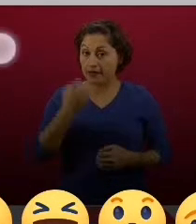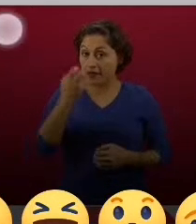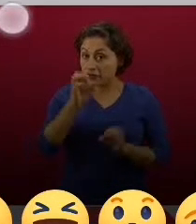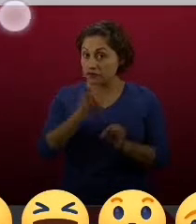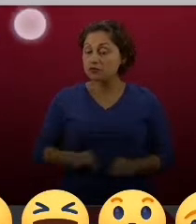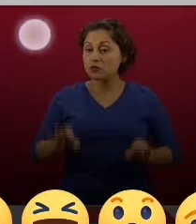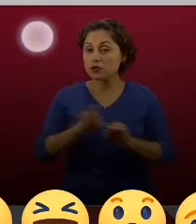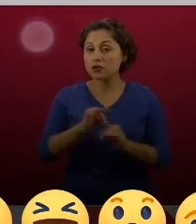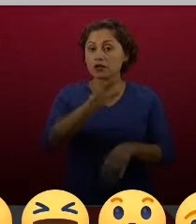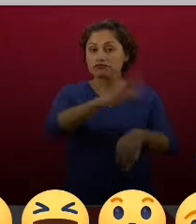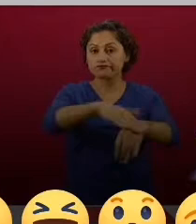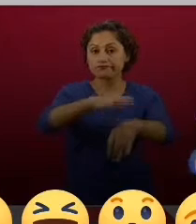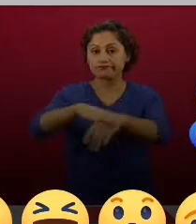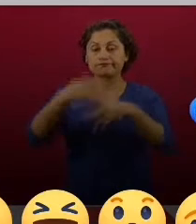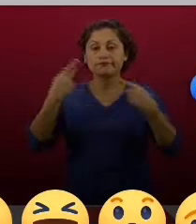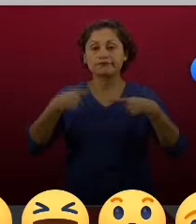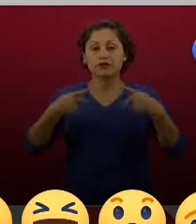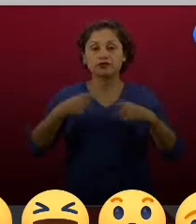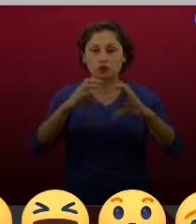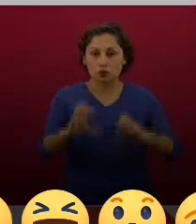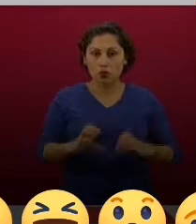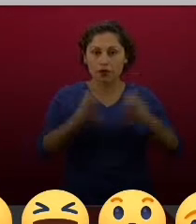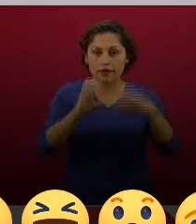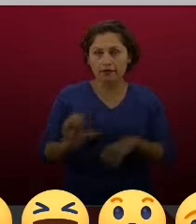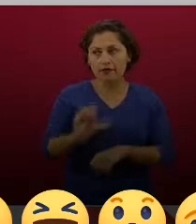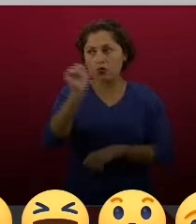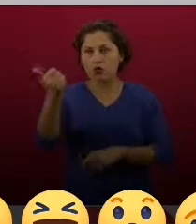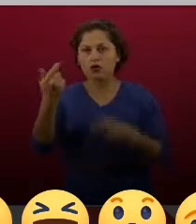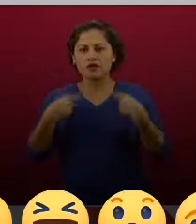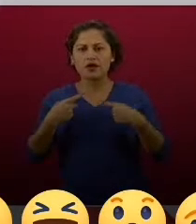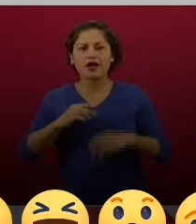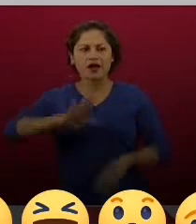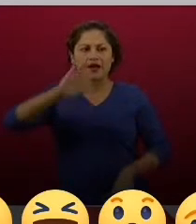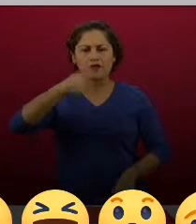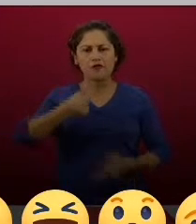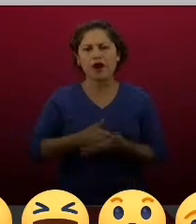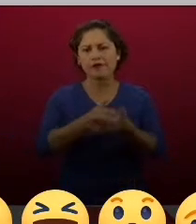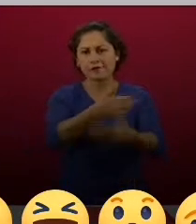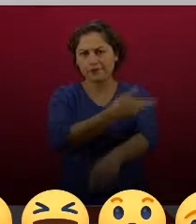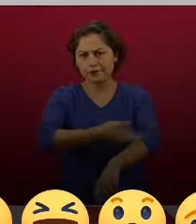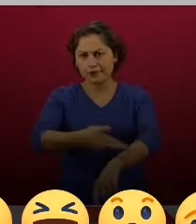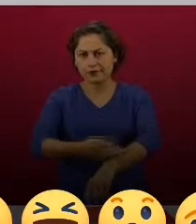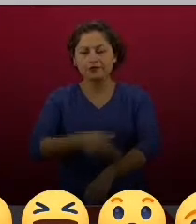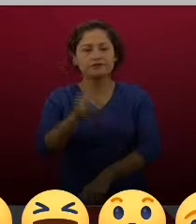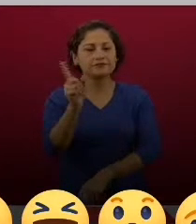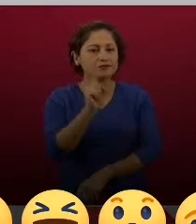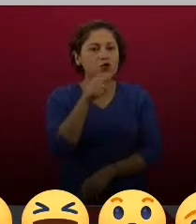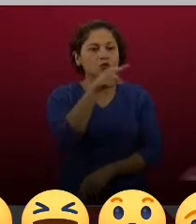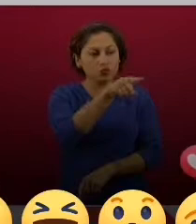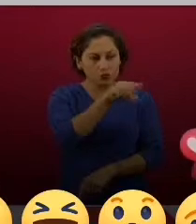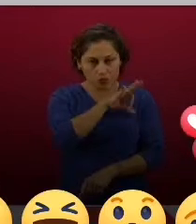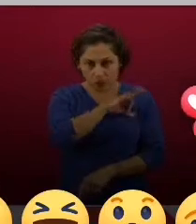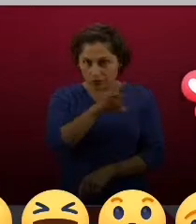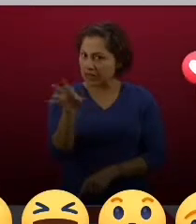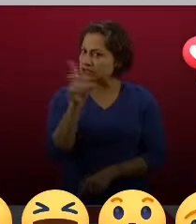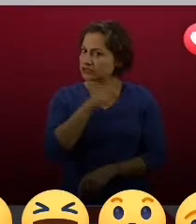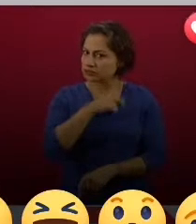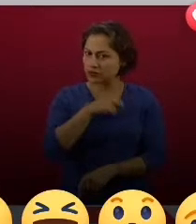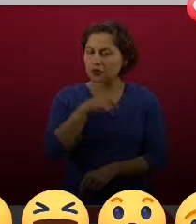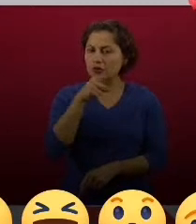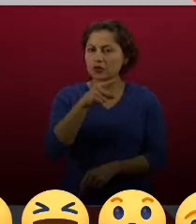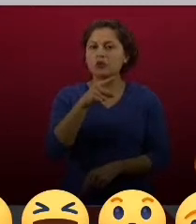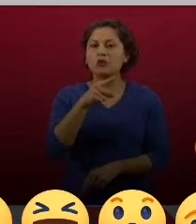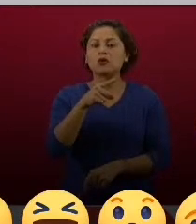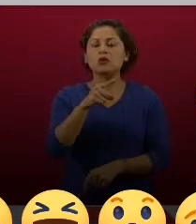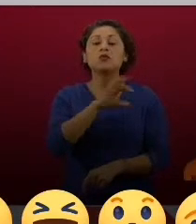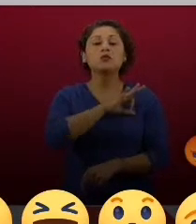que nadie puede cobrarles por tramitar un crédito, esto se puede tramitar directamente desde la página o dentro de los 88 centros de